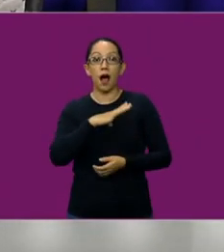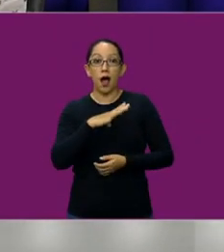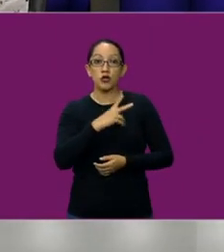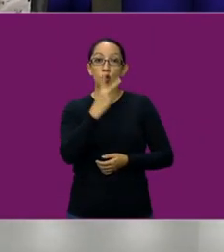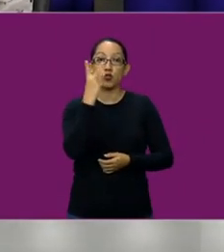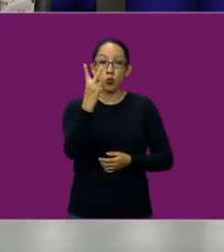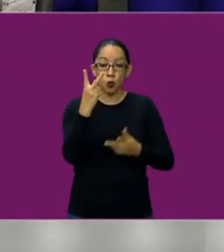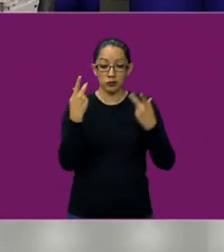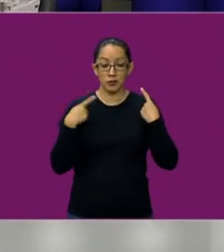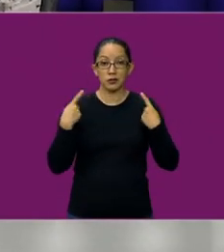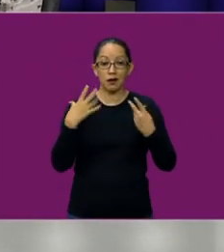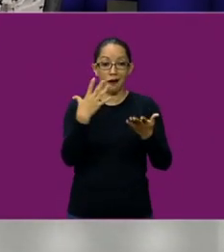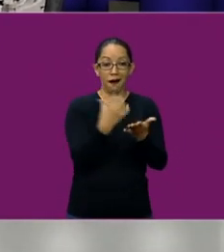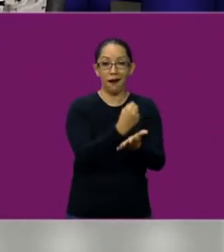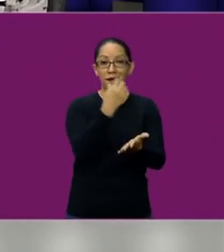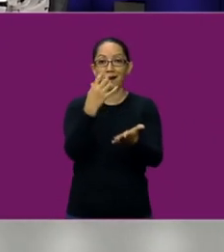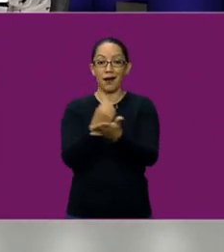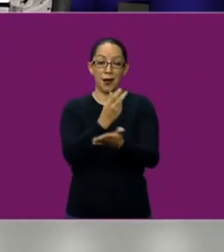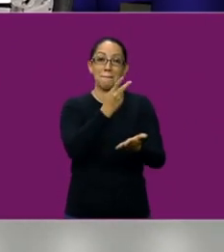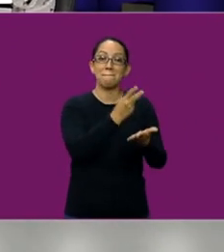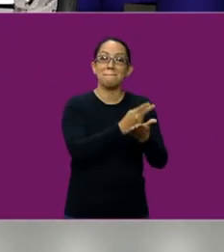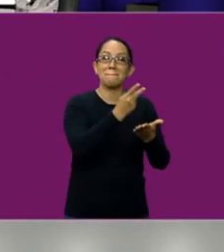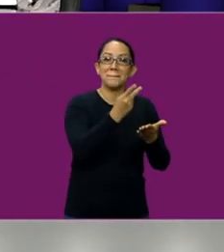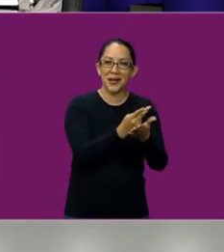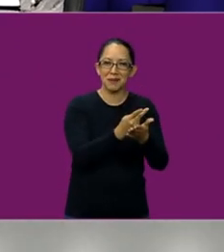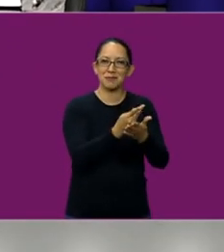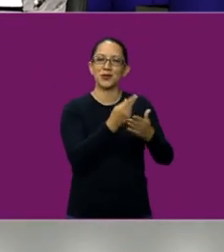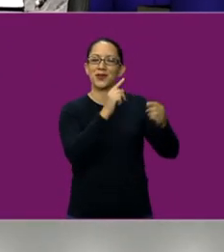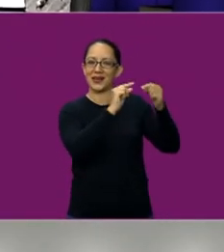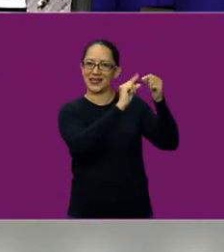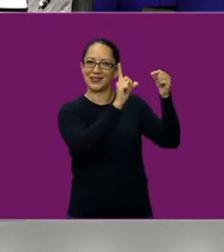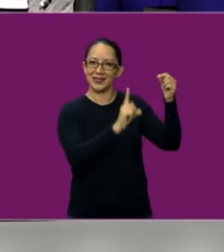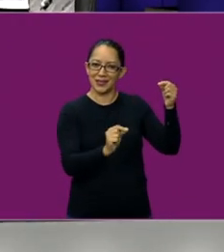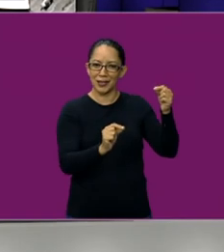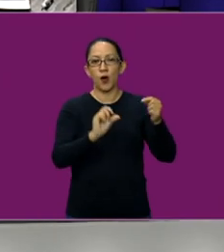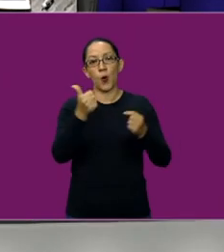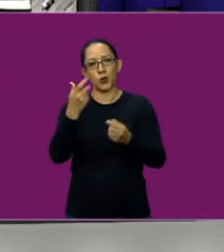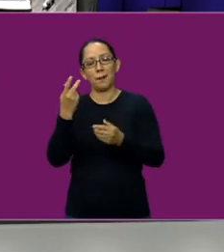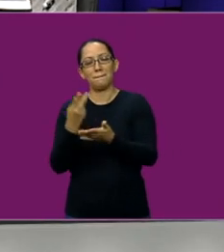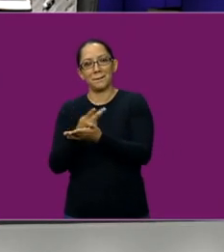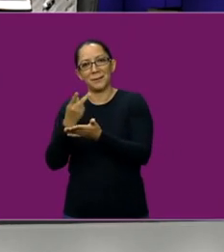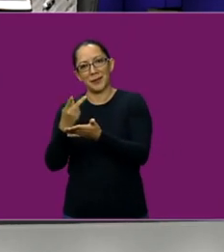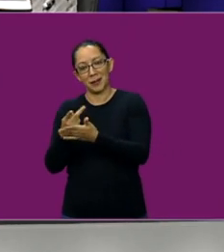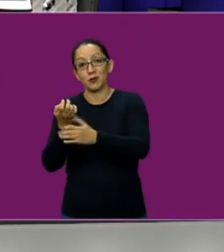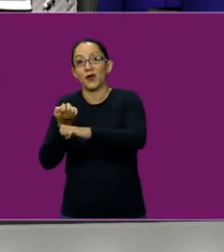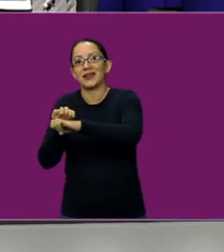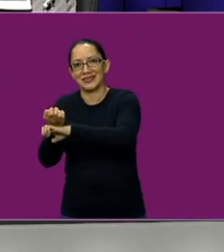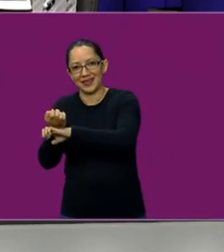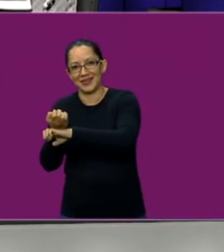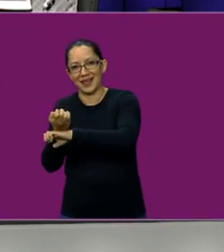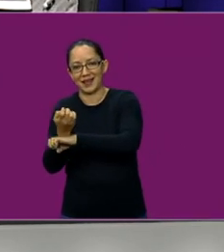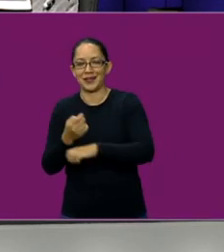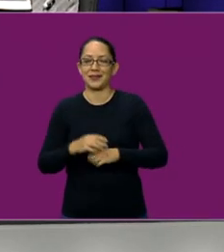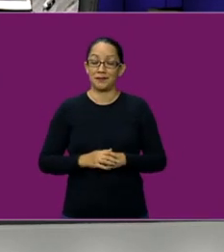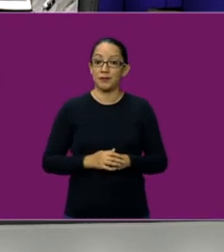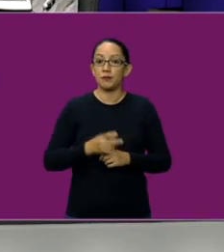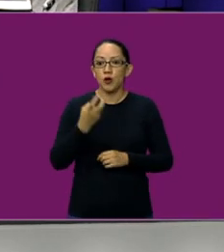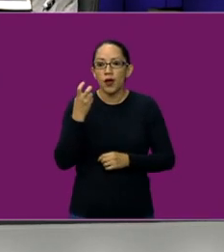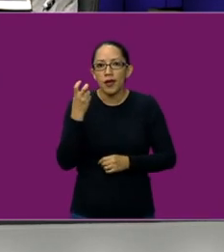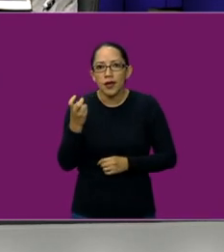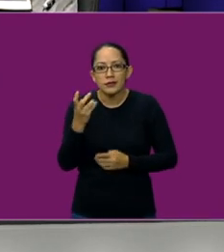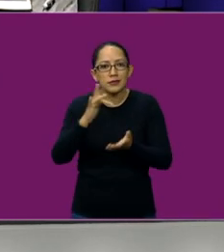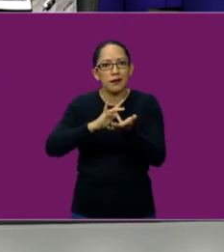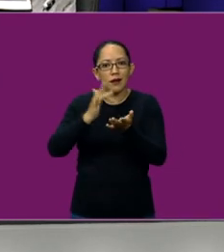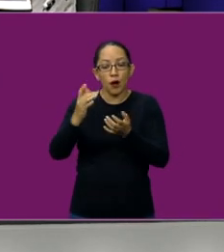Muy bien. Entonces, imagínate lo que es el que tenga la oportunidad de estudiar. El estudio es la gran